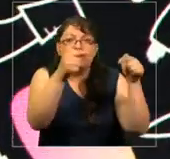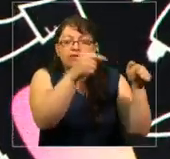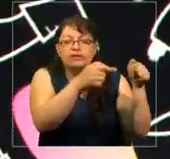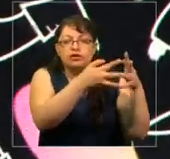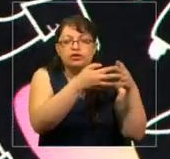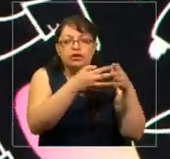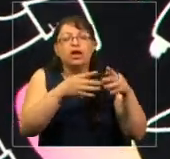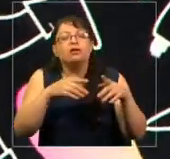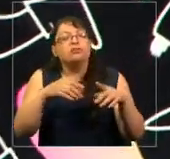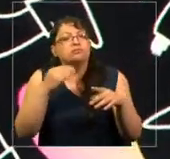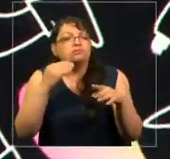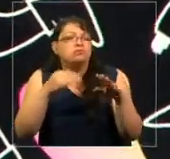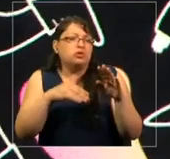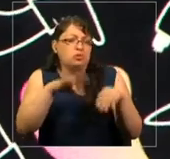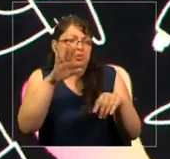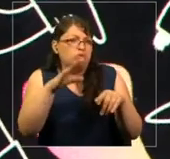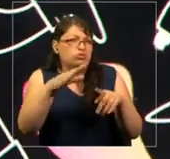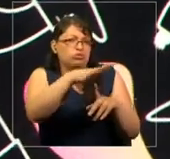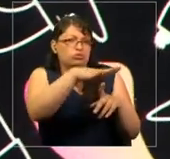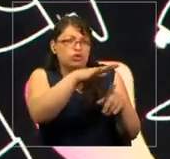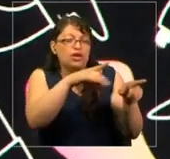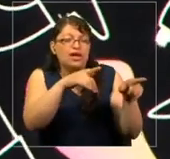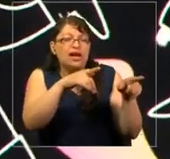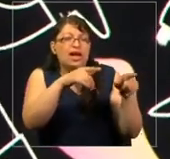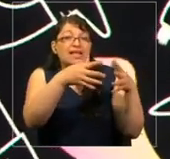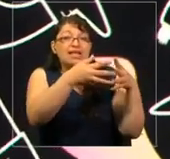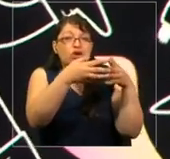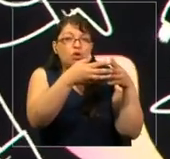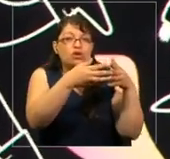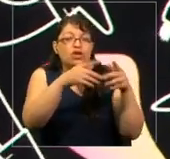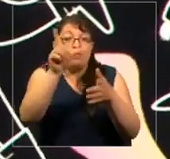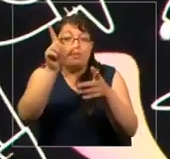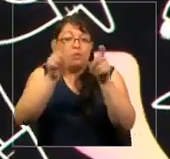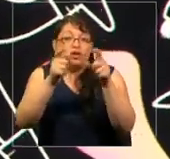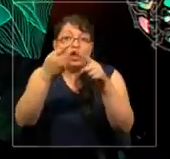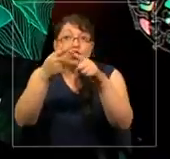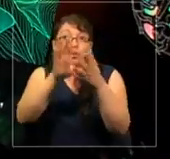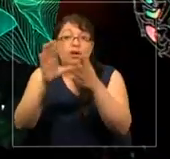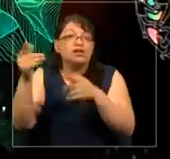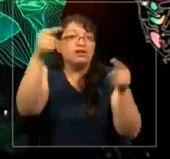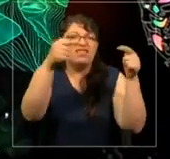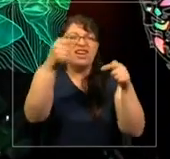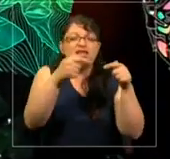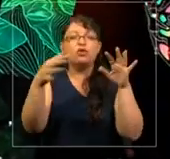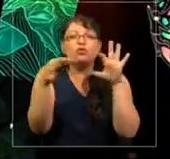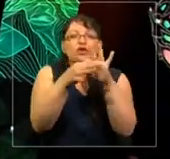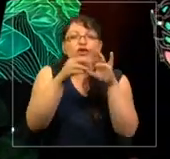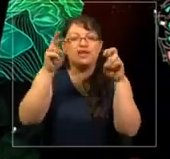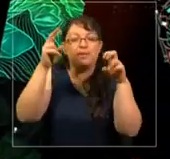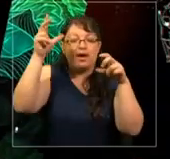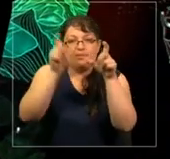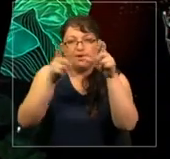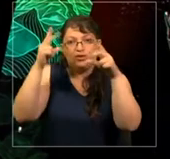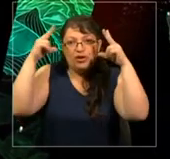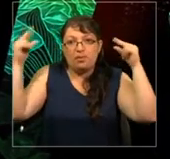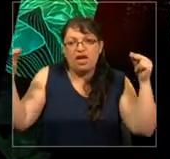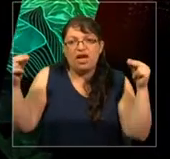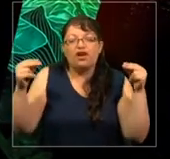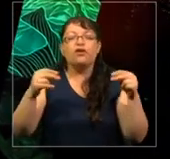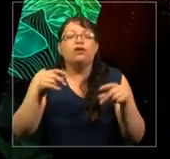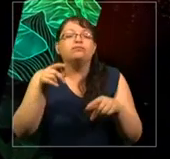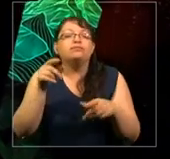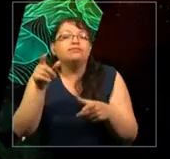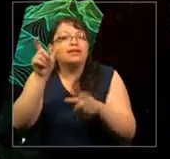menudo ocurre en Estados Unidos, la inmigración es un sinónimo de mexicano. Los mexicanos se describen